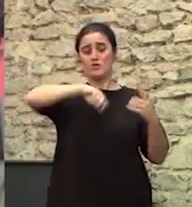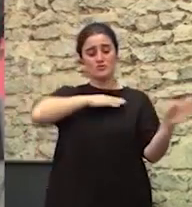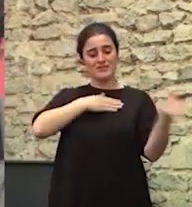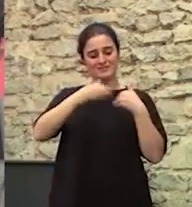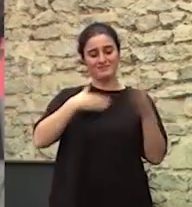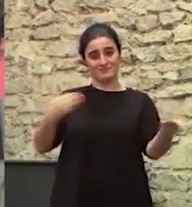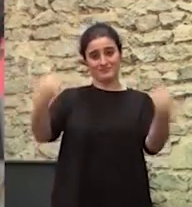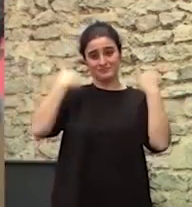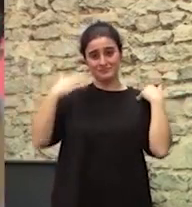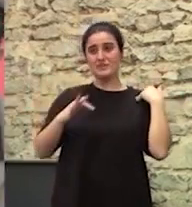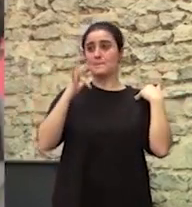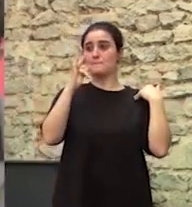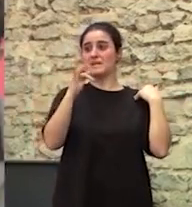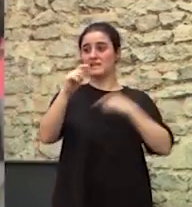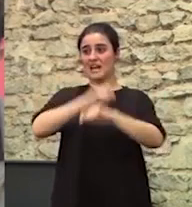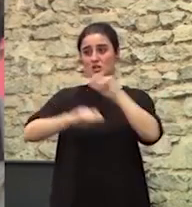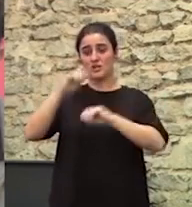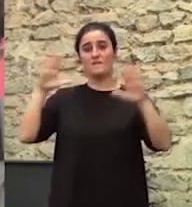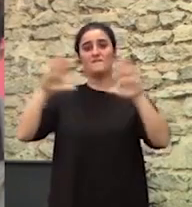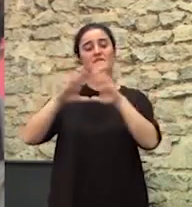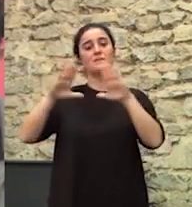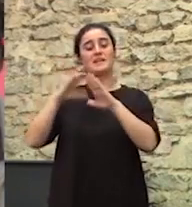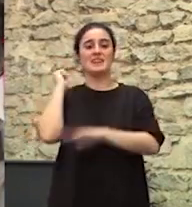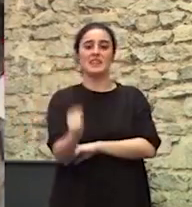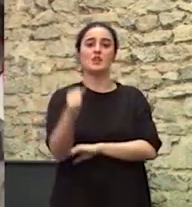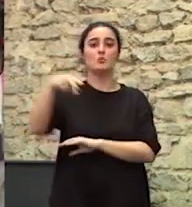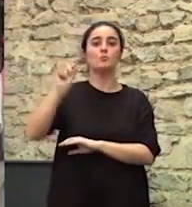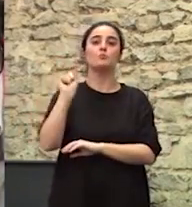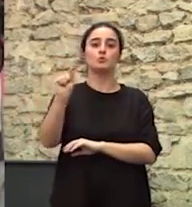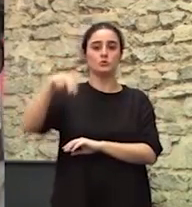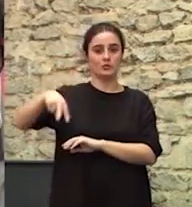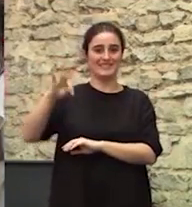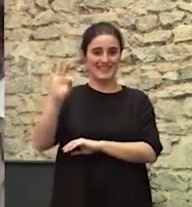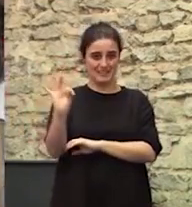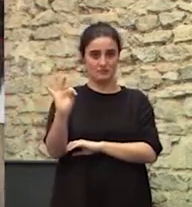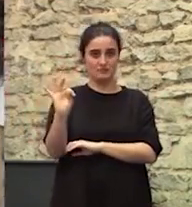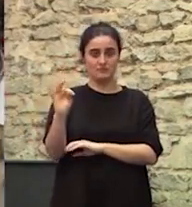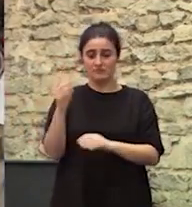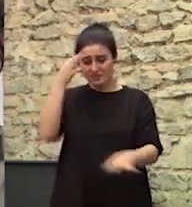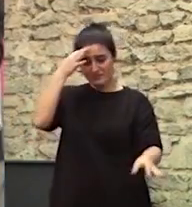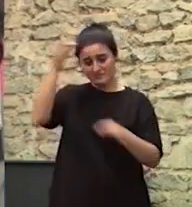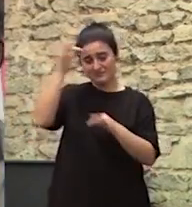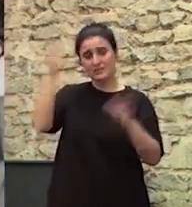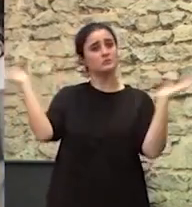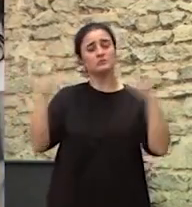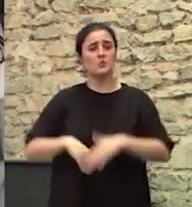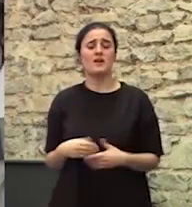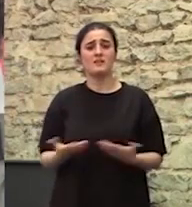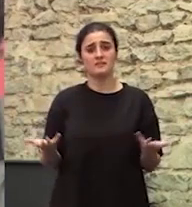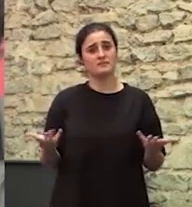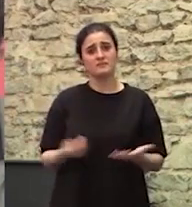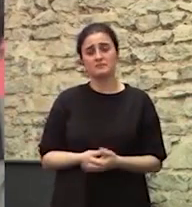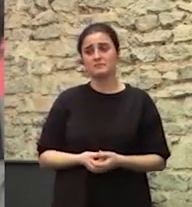con la plataforma Con la asociación feminicidio.net Pero no hay datos No hay